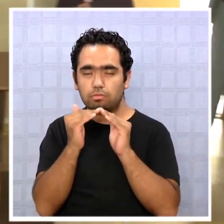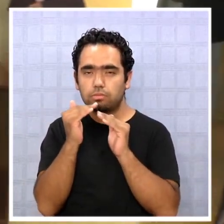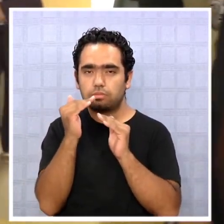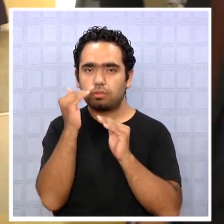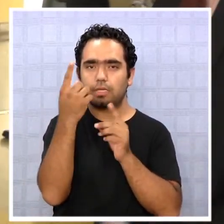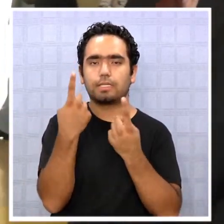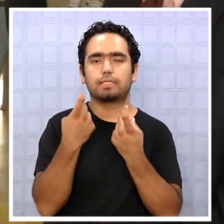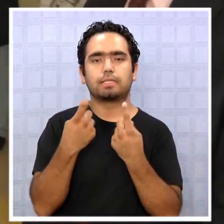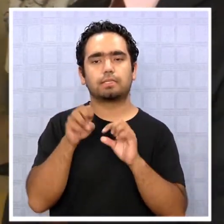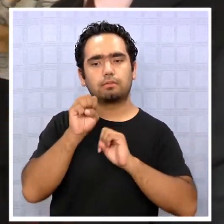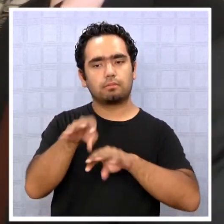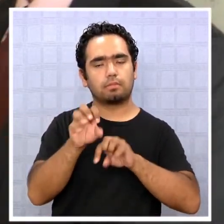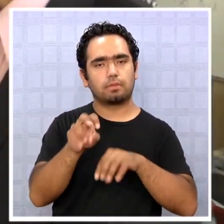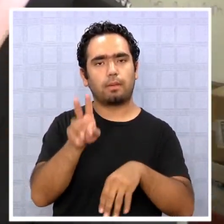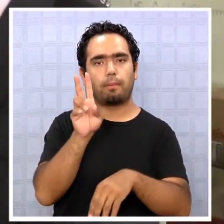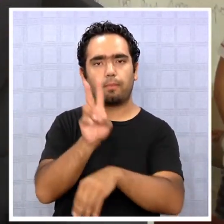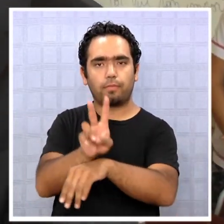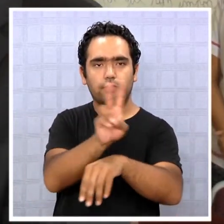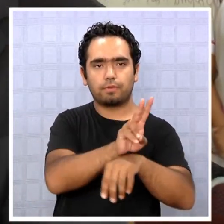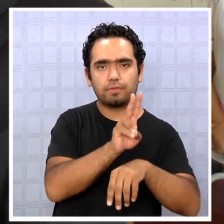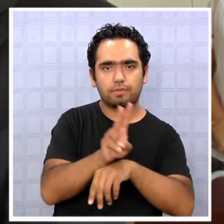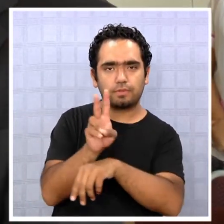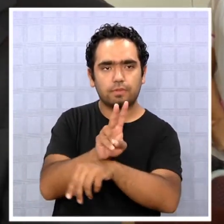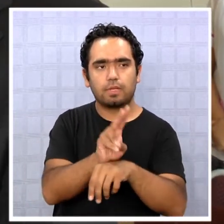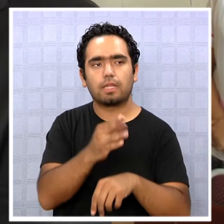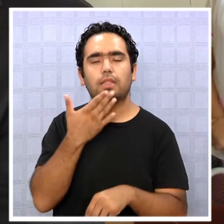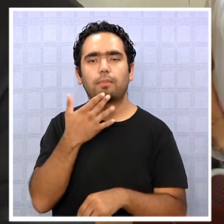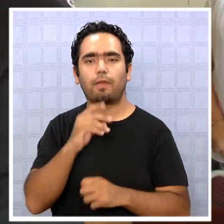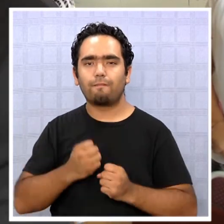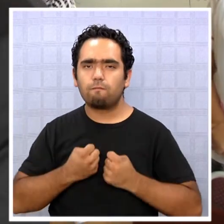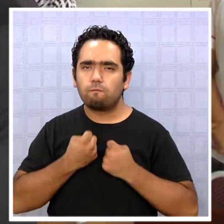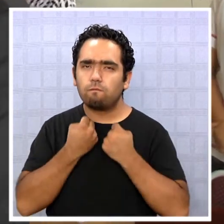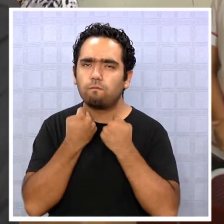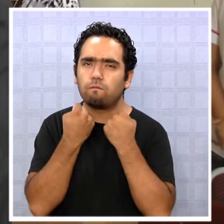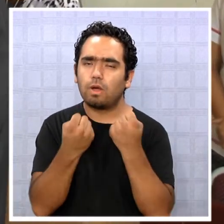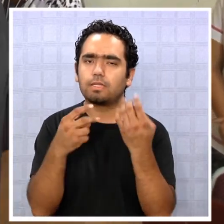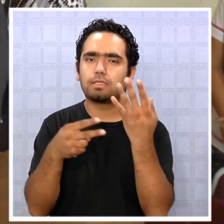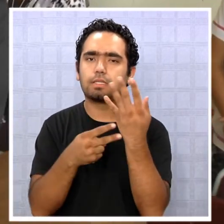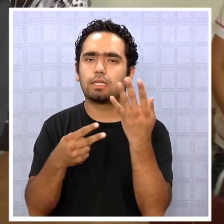e incorporar con más fuerza el uso de tecnologías en el aula.